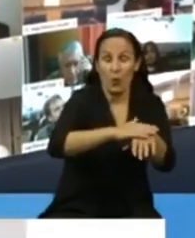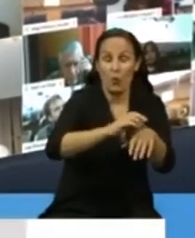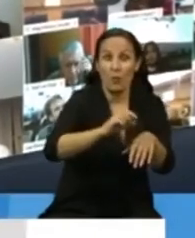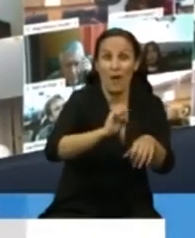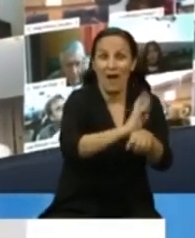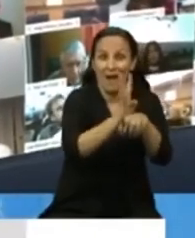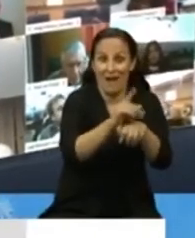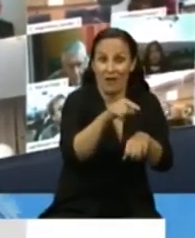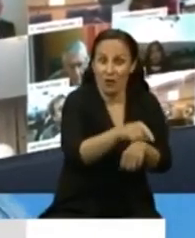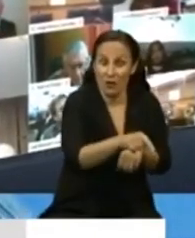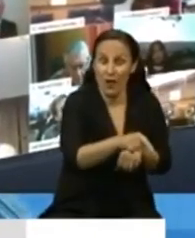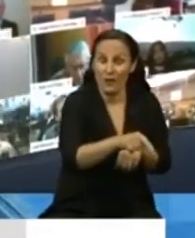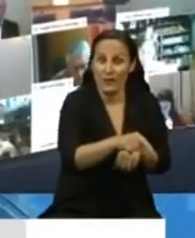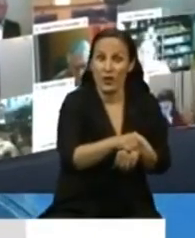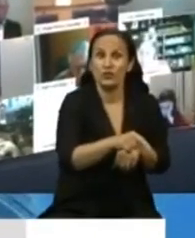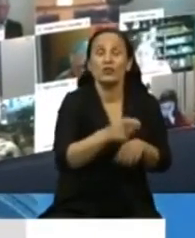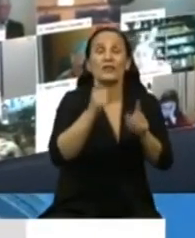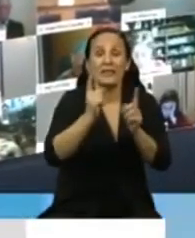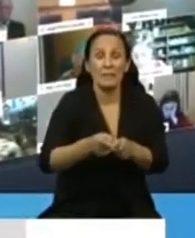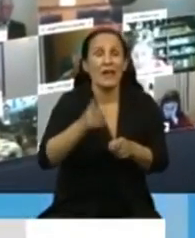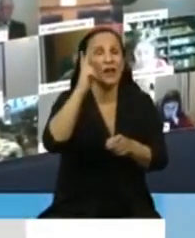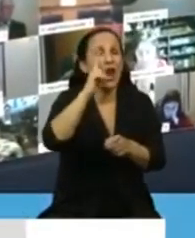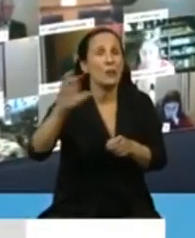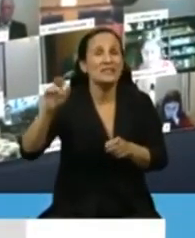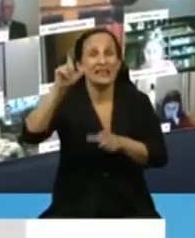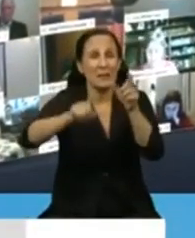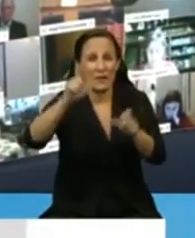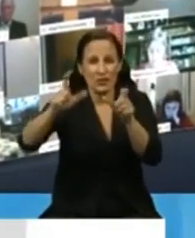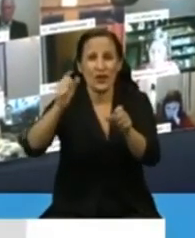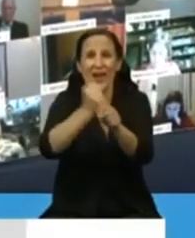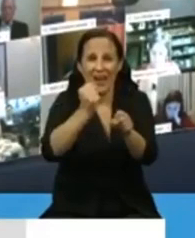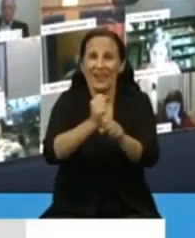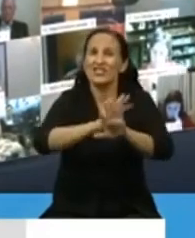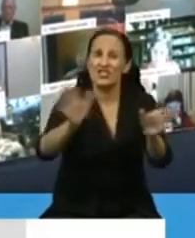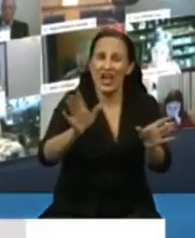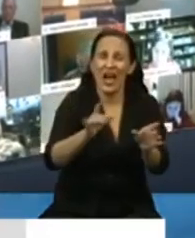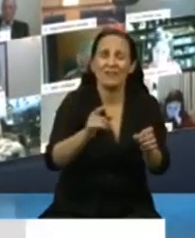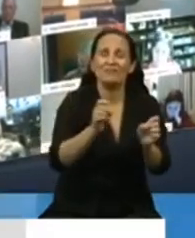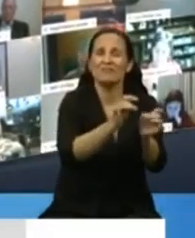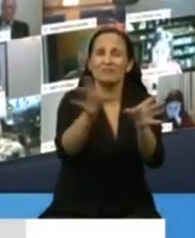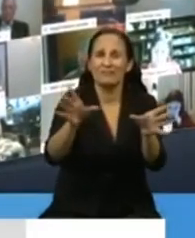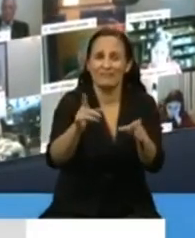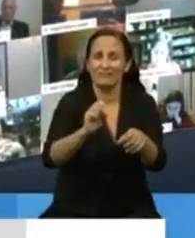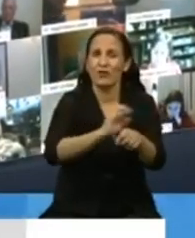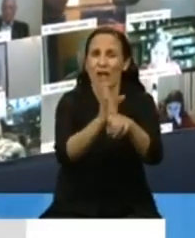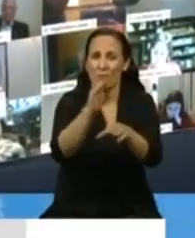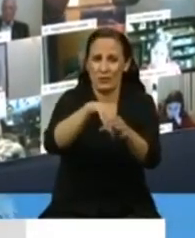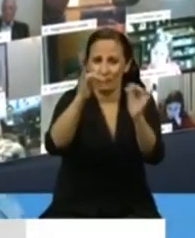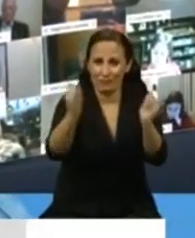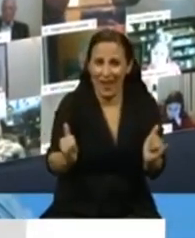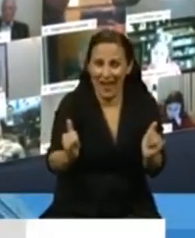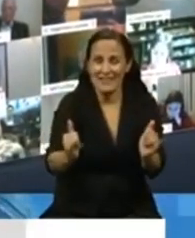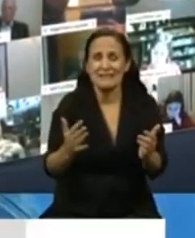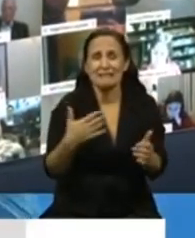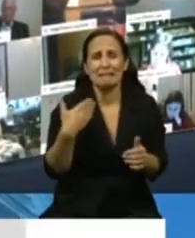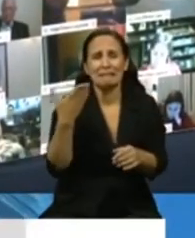con coronavirus y a esos 900 trabajadores de la salud que ya han sido contagiados, les pido a los diputados y las diputadas que nos